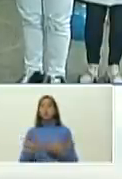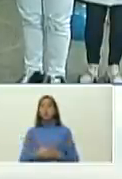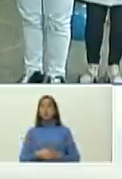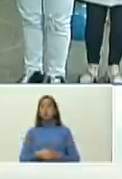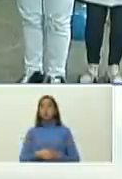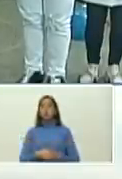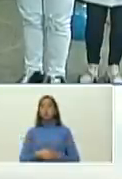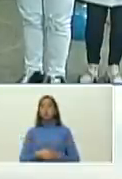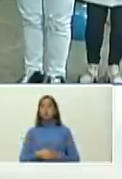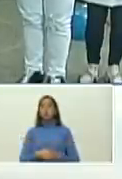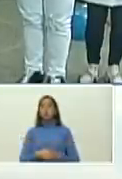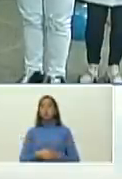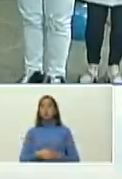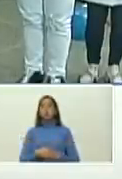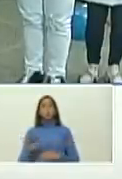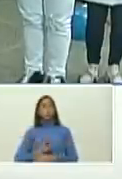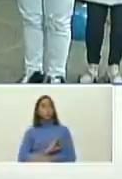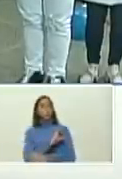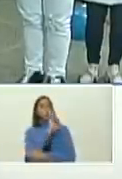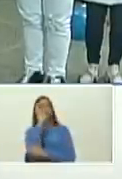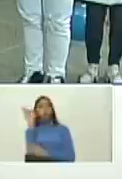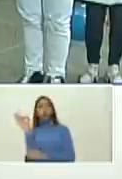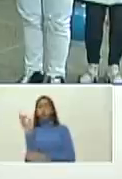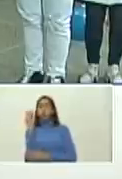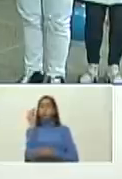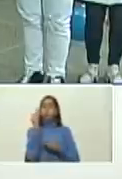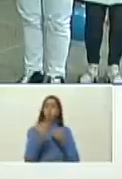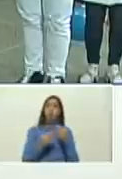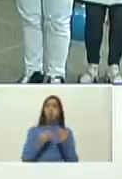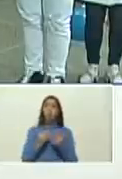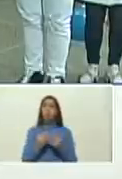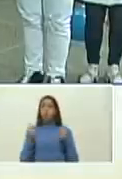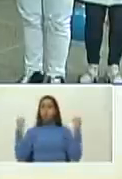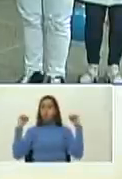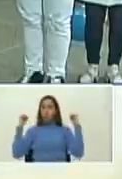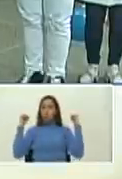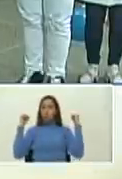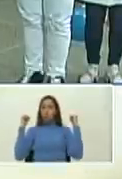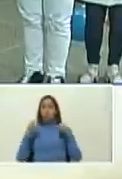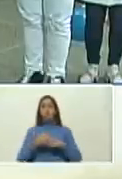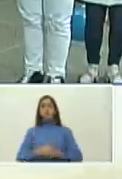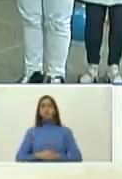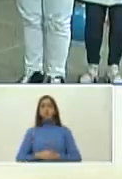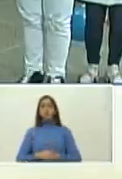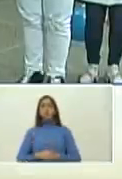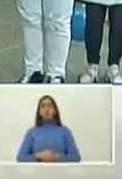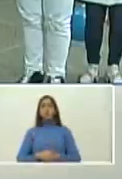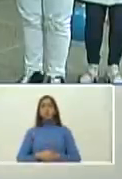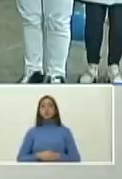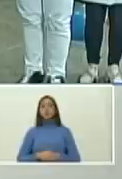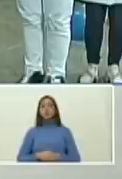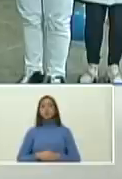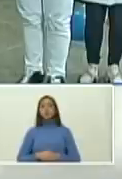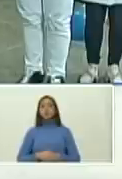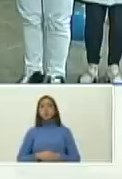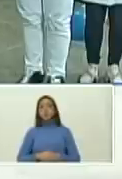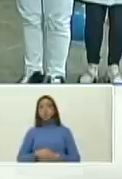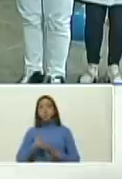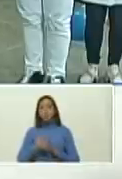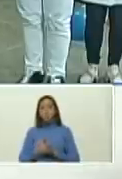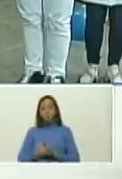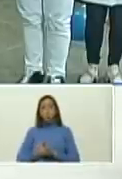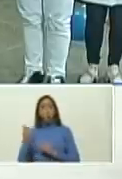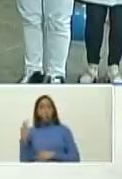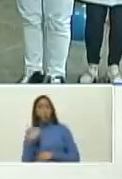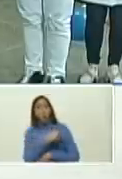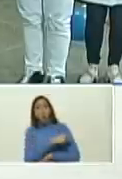enseñando las 24 horas del día allí hasta que se recupera eso le cuesta a usted en un lugar privado